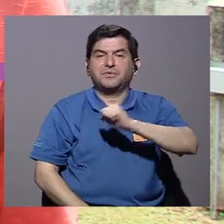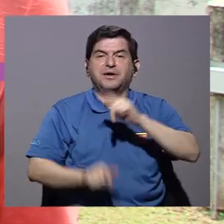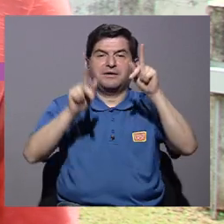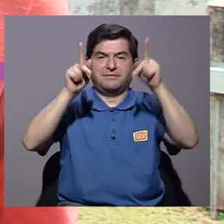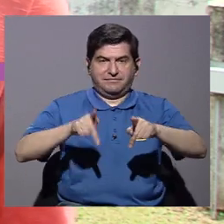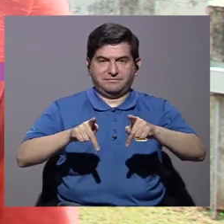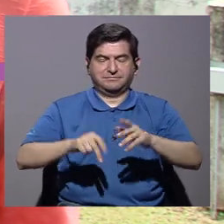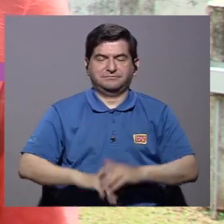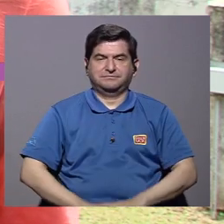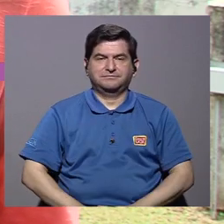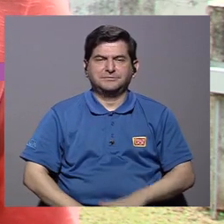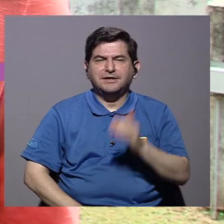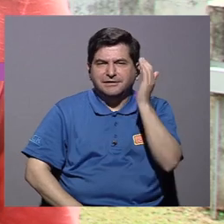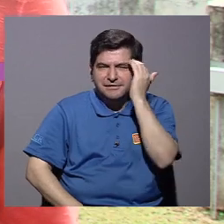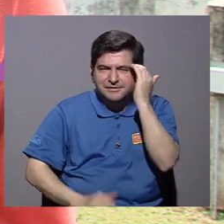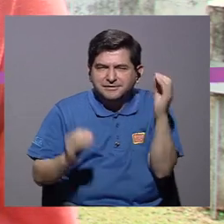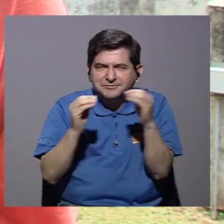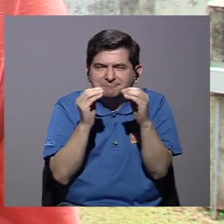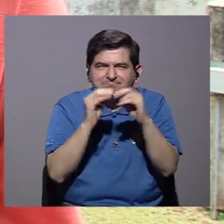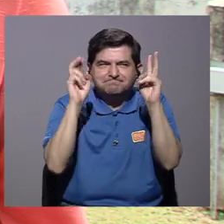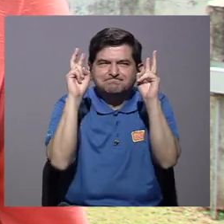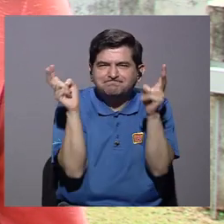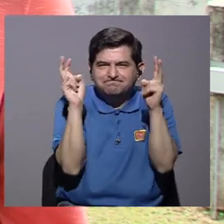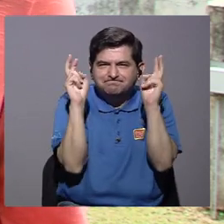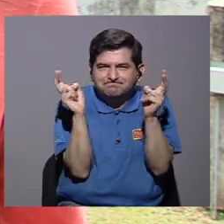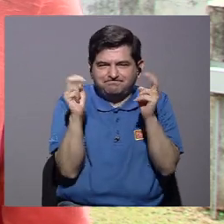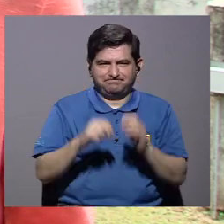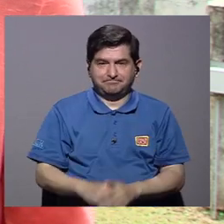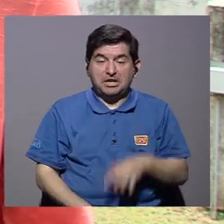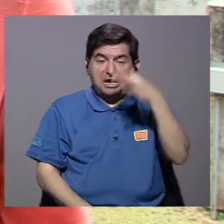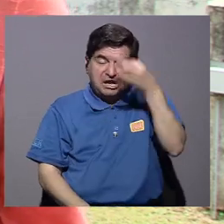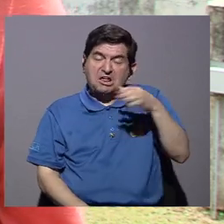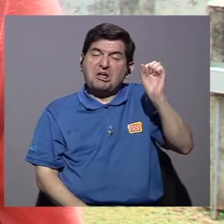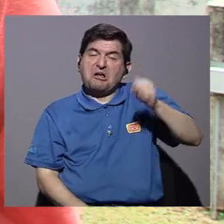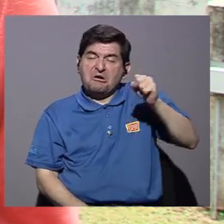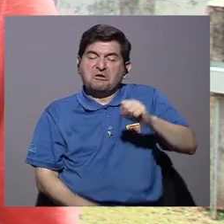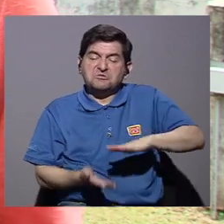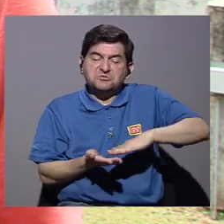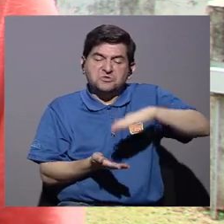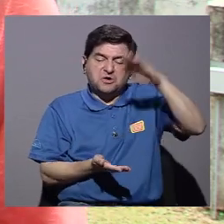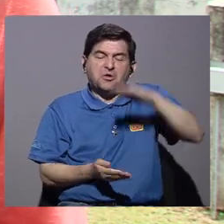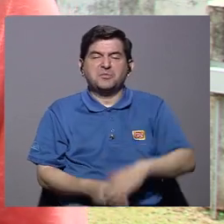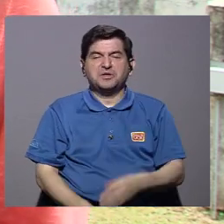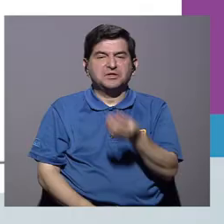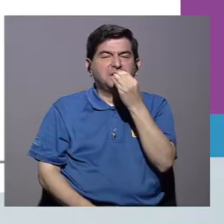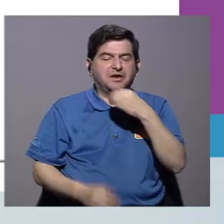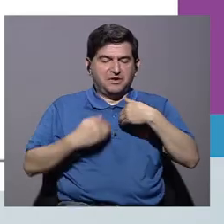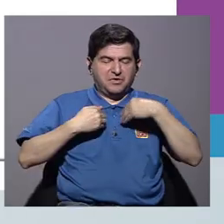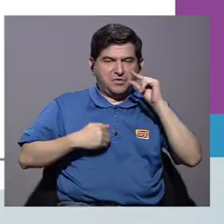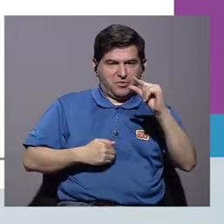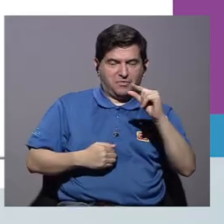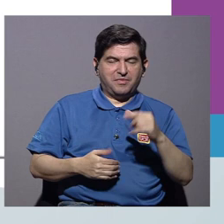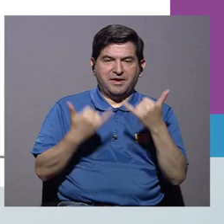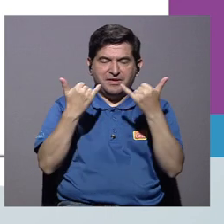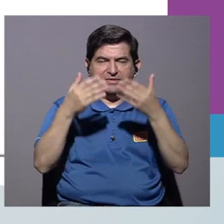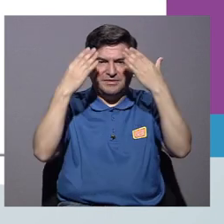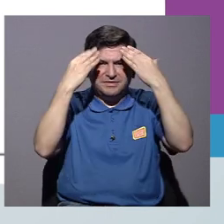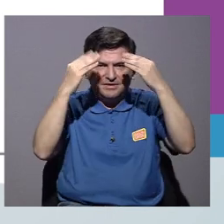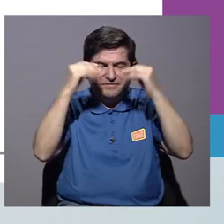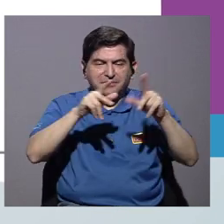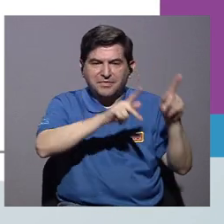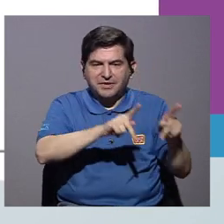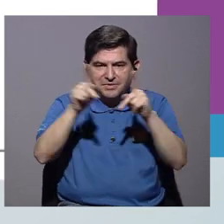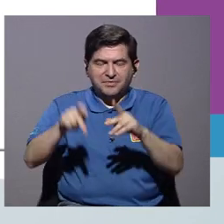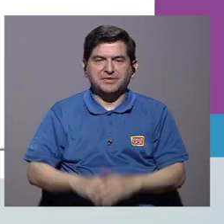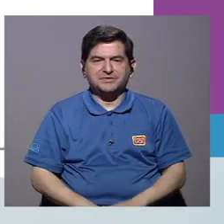Entonces sí se ve que hay un cambio en la actitud de las personas conociendo un poco más del tema. Se cree que sí puede aumentar el